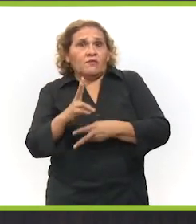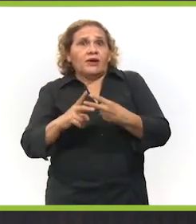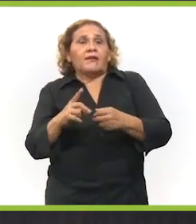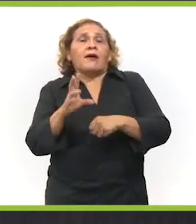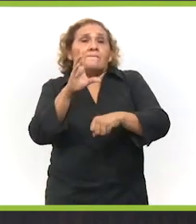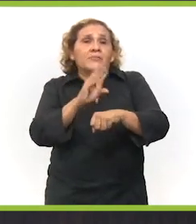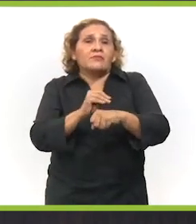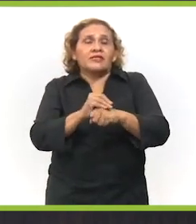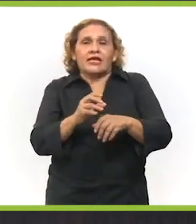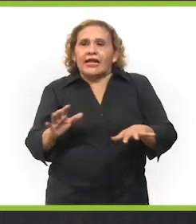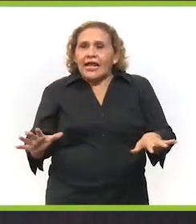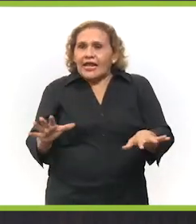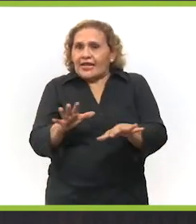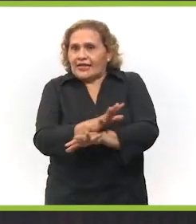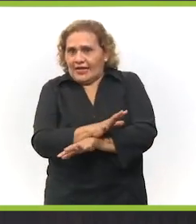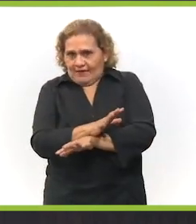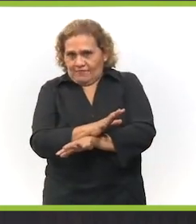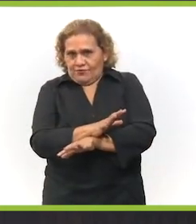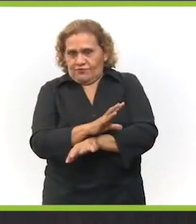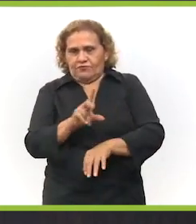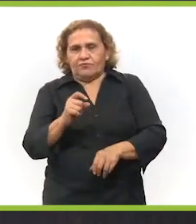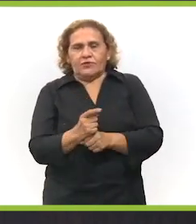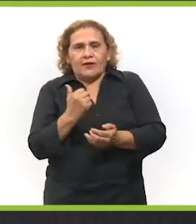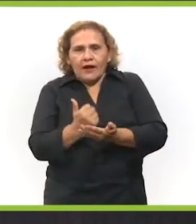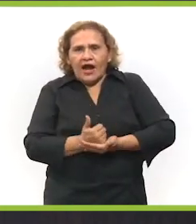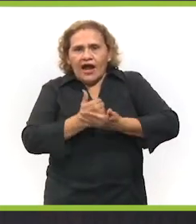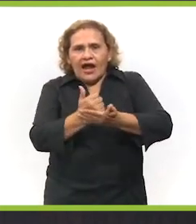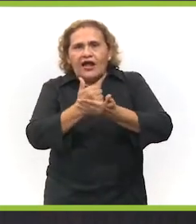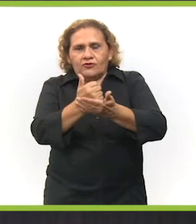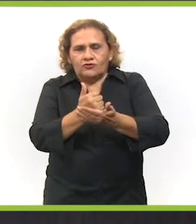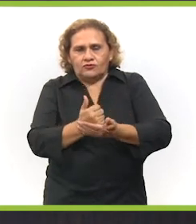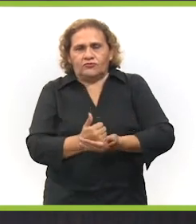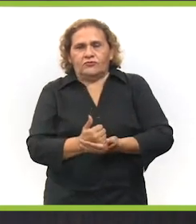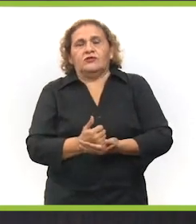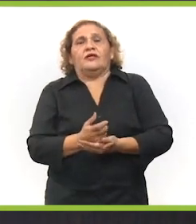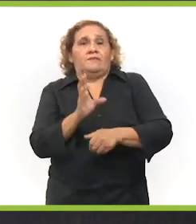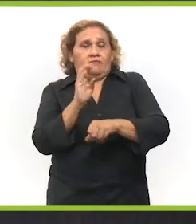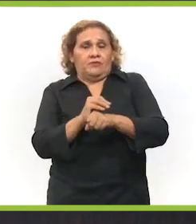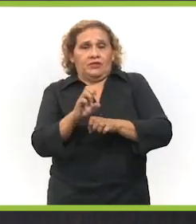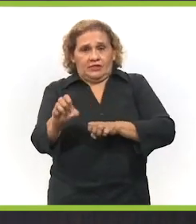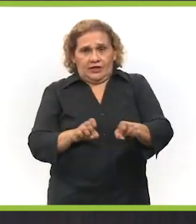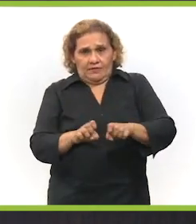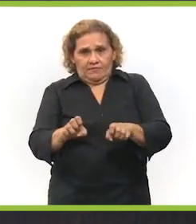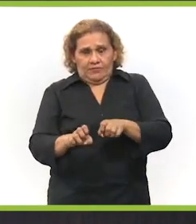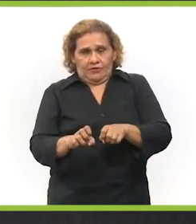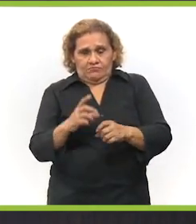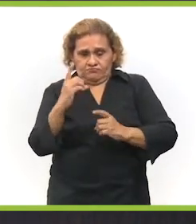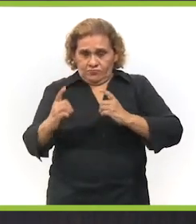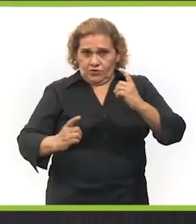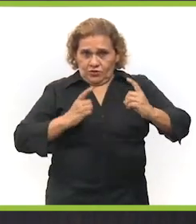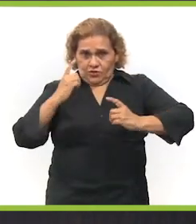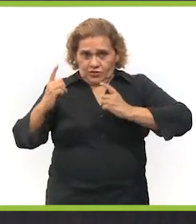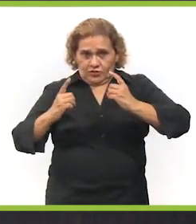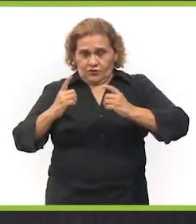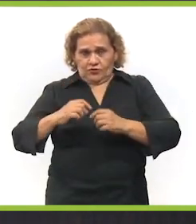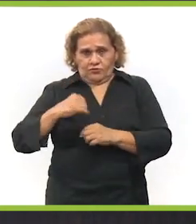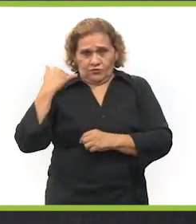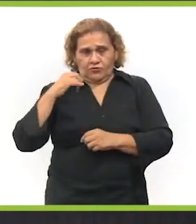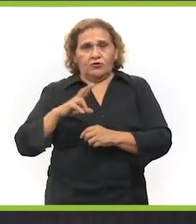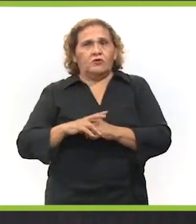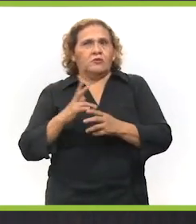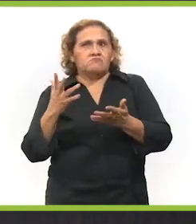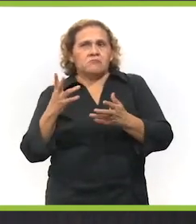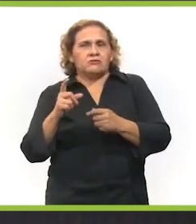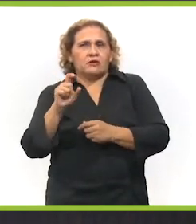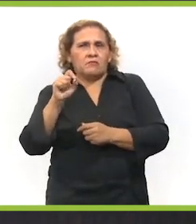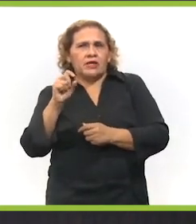y estas nuevas plantas van a venir a generar el campo, van a venir a ayudar a la generación de empleos, el desarrollo de Yucatán, no solamente